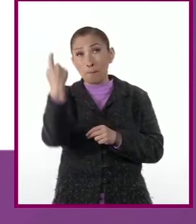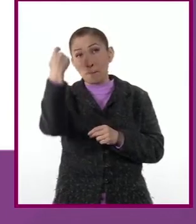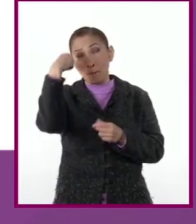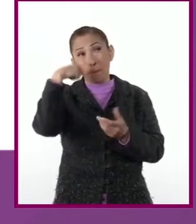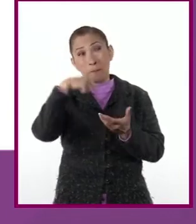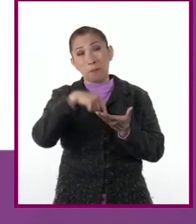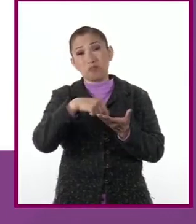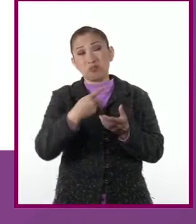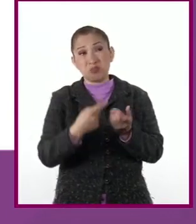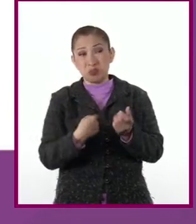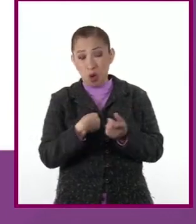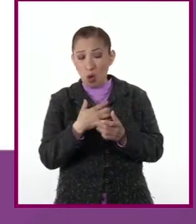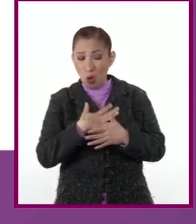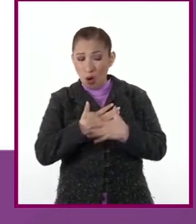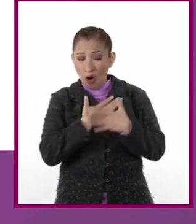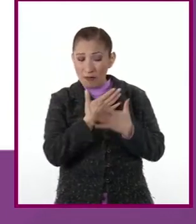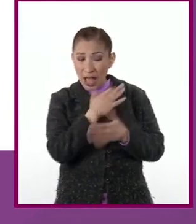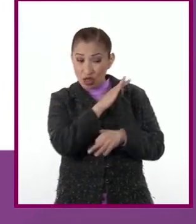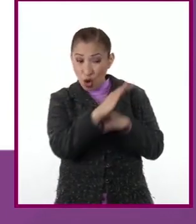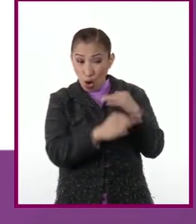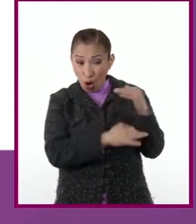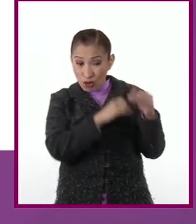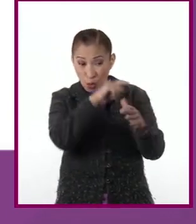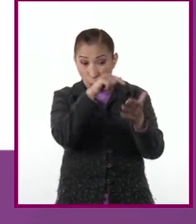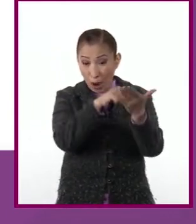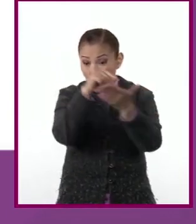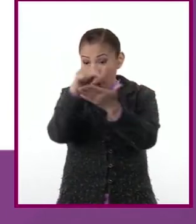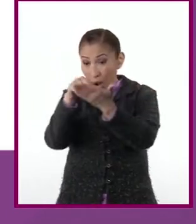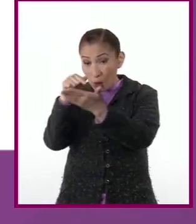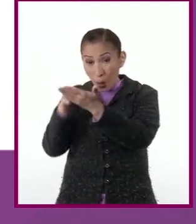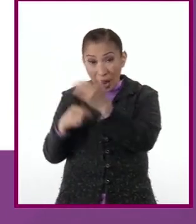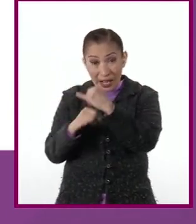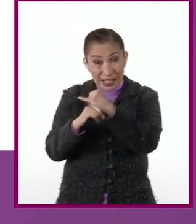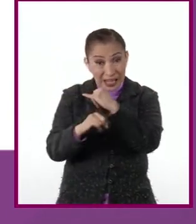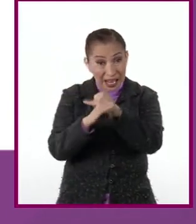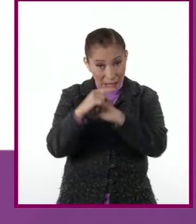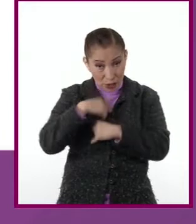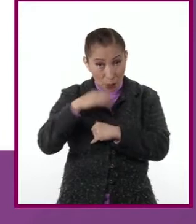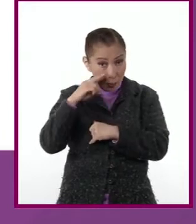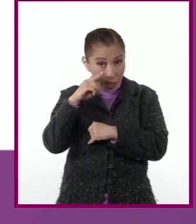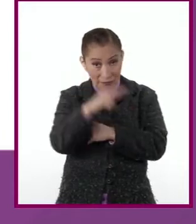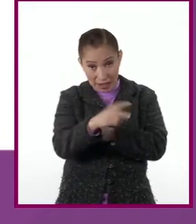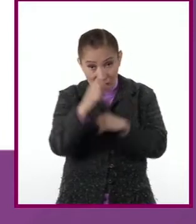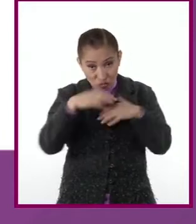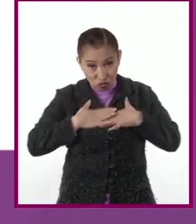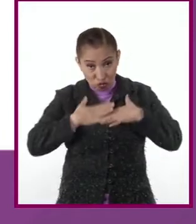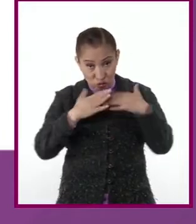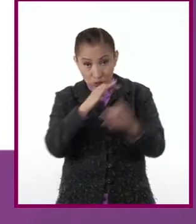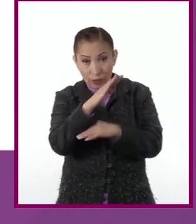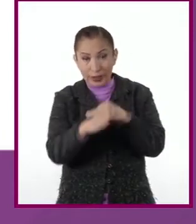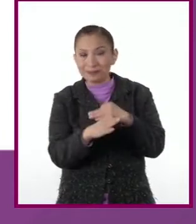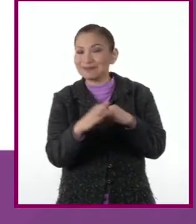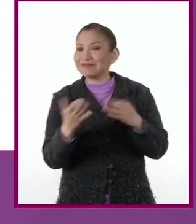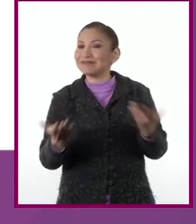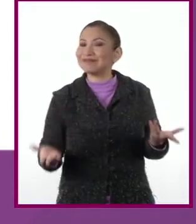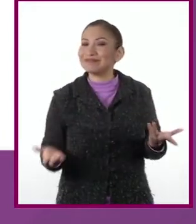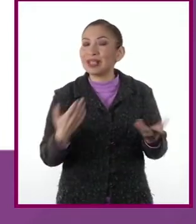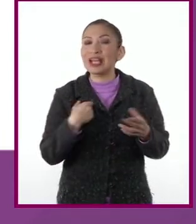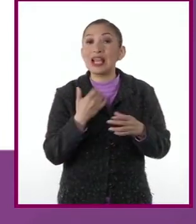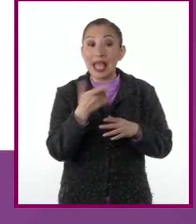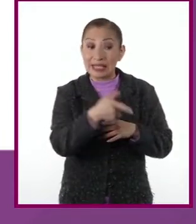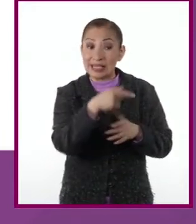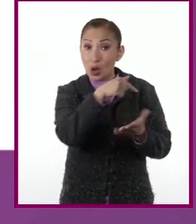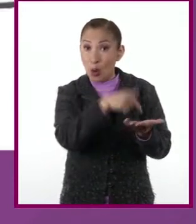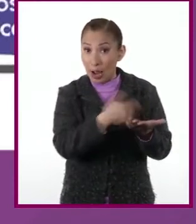¿Puedo confiar en todas las fuentes informativas a las que tengo acceso? ¿La fuente de información es